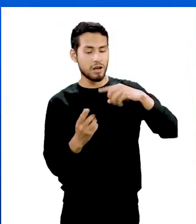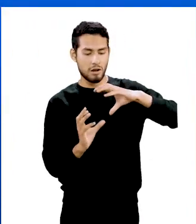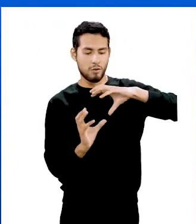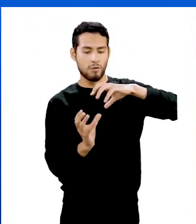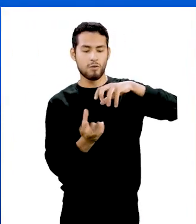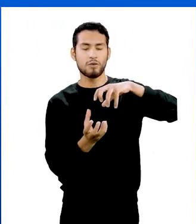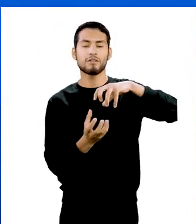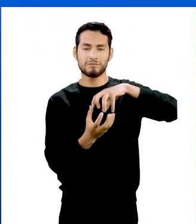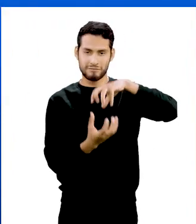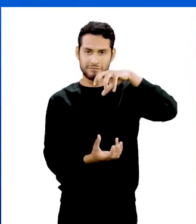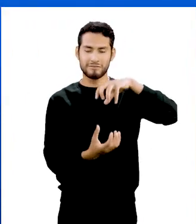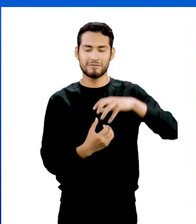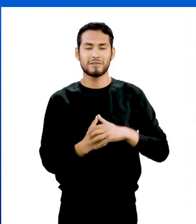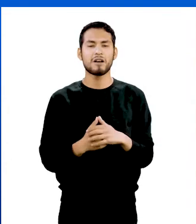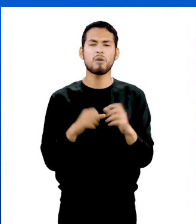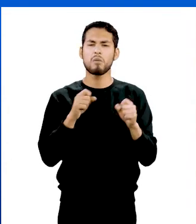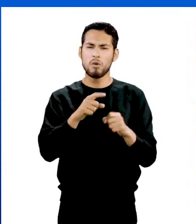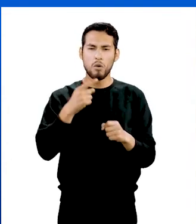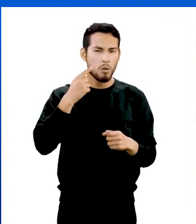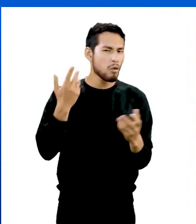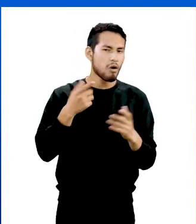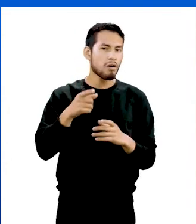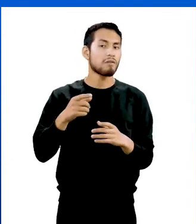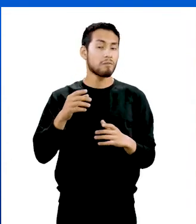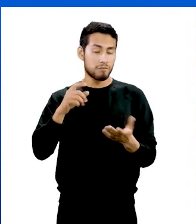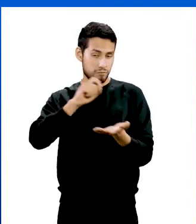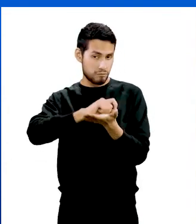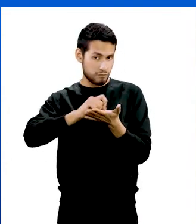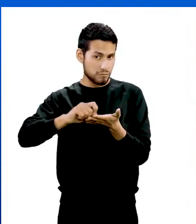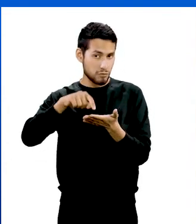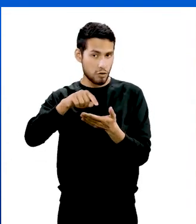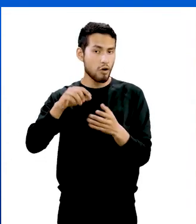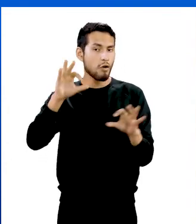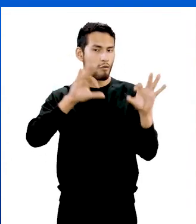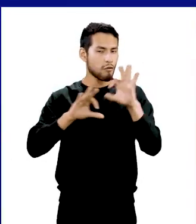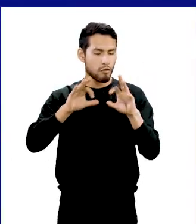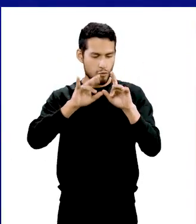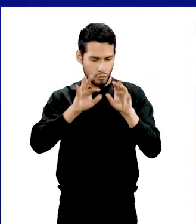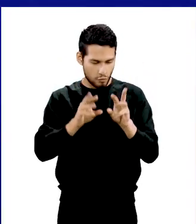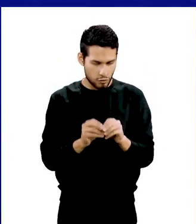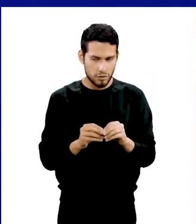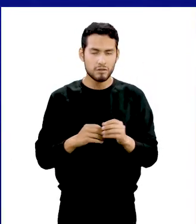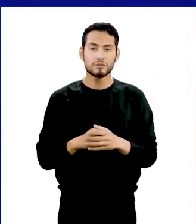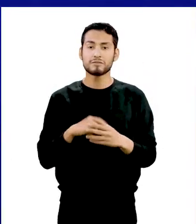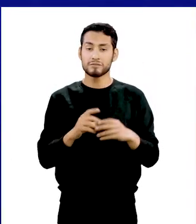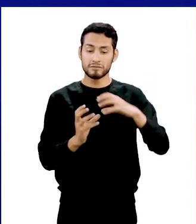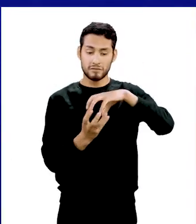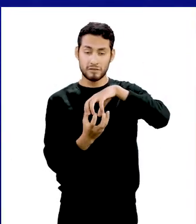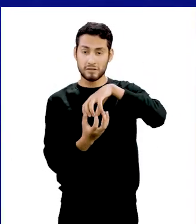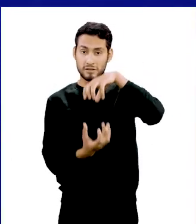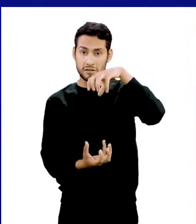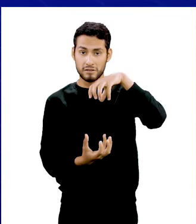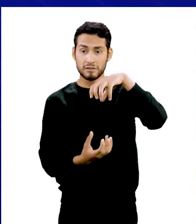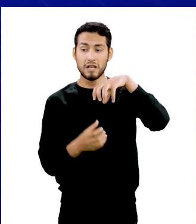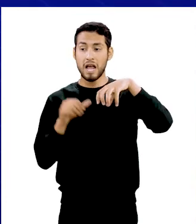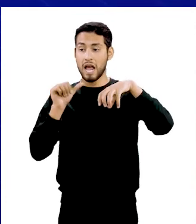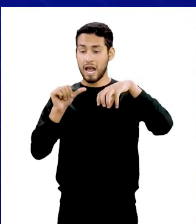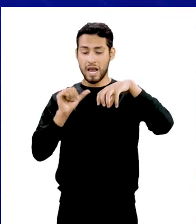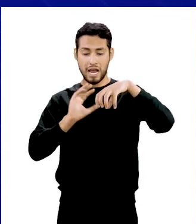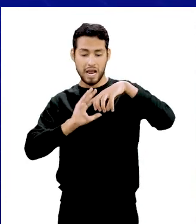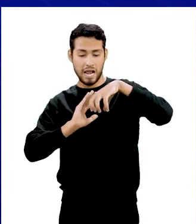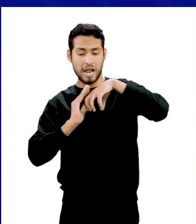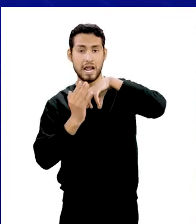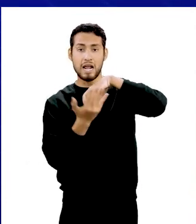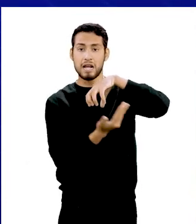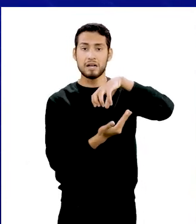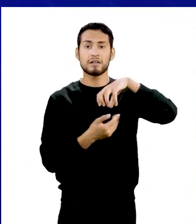Al igual que el inicio, aquí también hay algunas fórmulas que debes conocer. Toma nota. Empezamos con el cilindro. Área